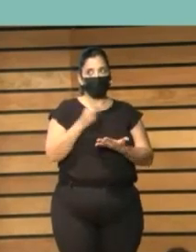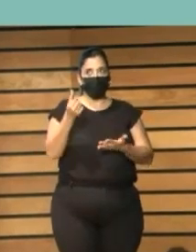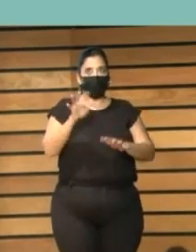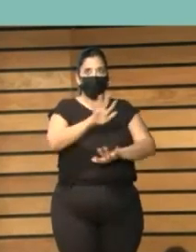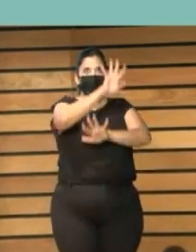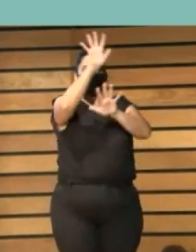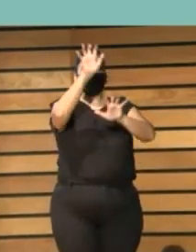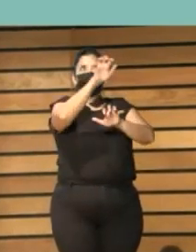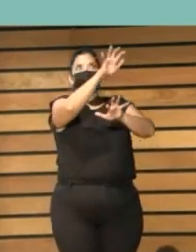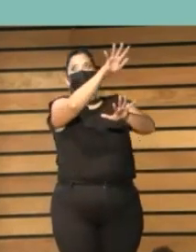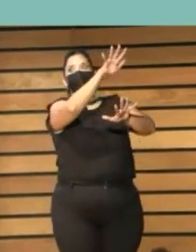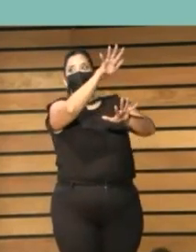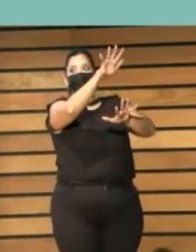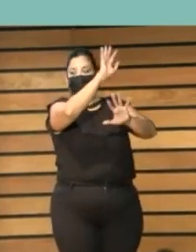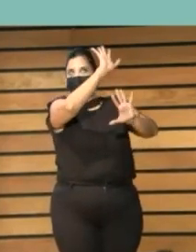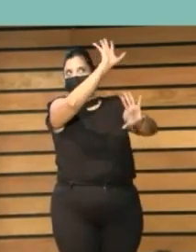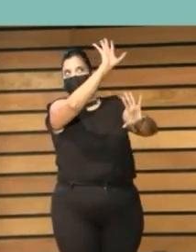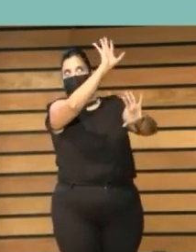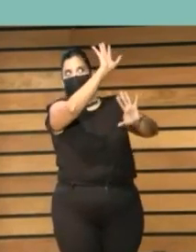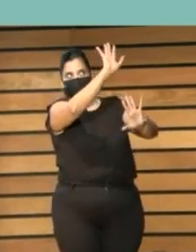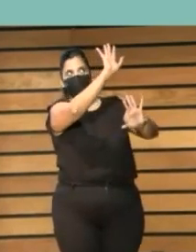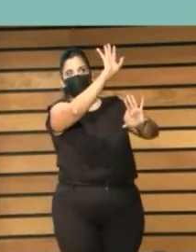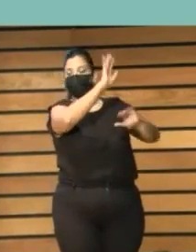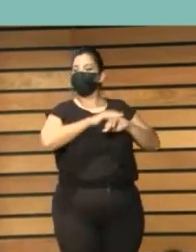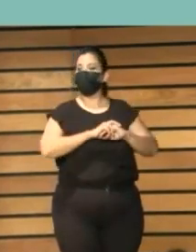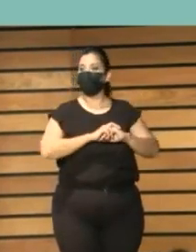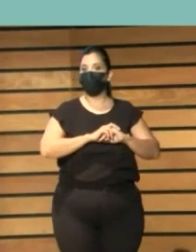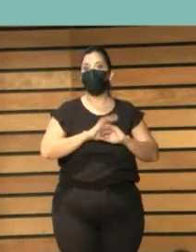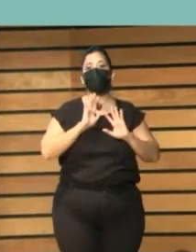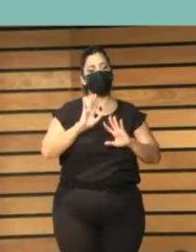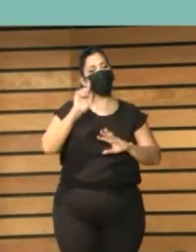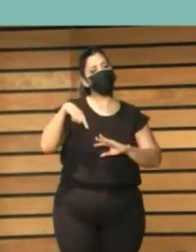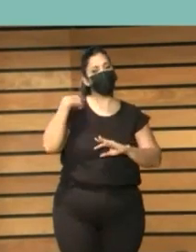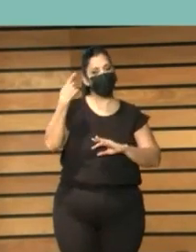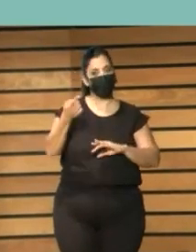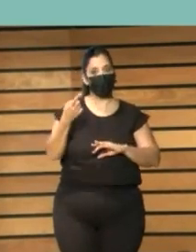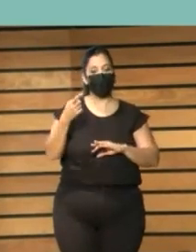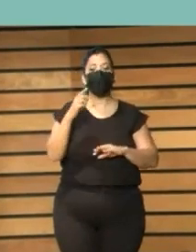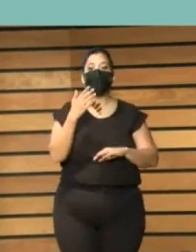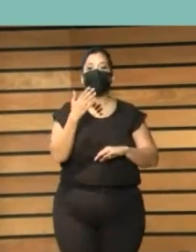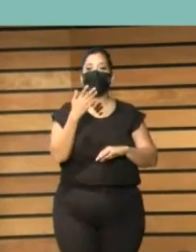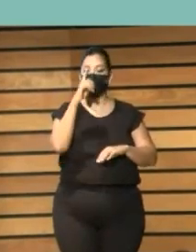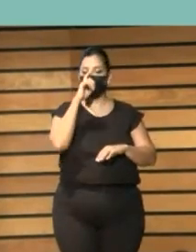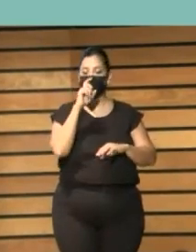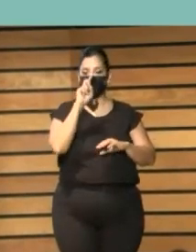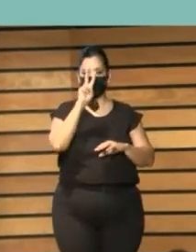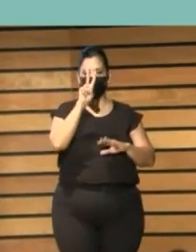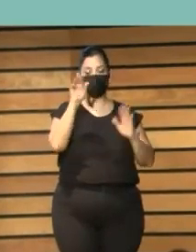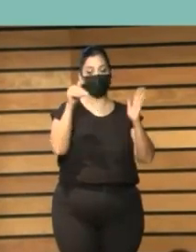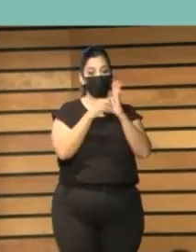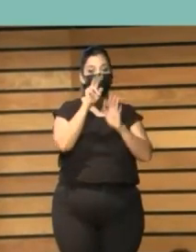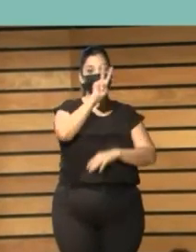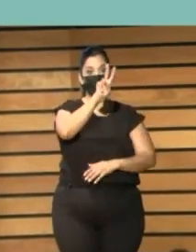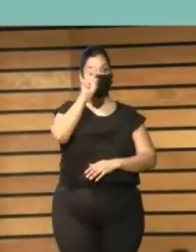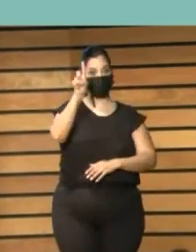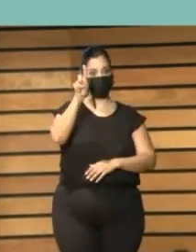y ya estaba. posteriormente hay otro estudio del 21 en el que